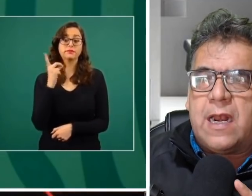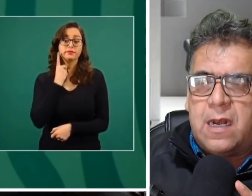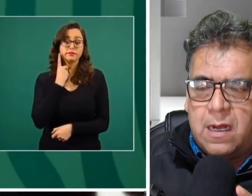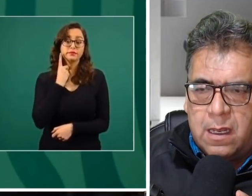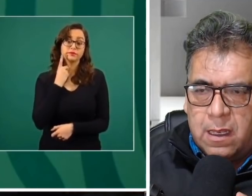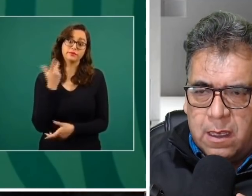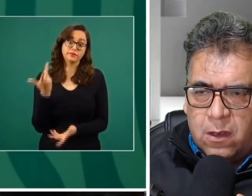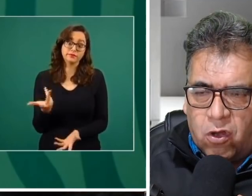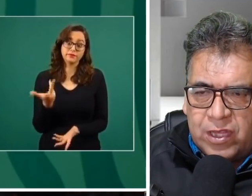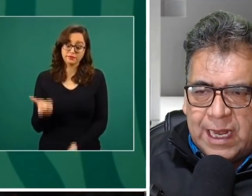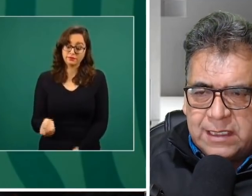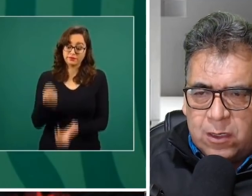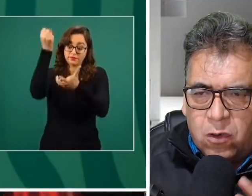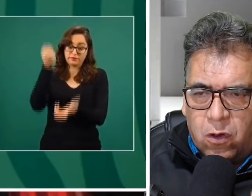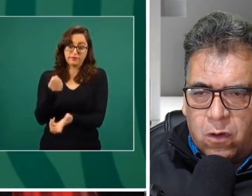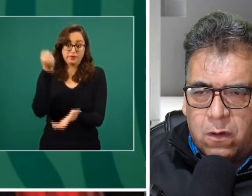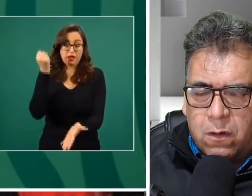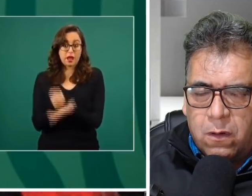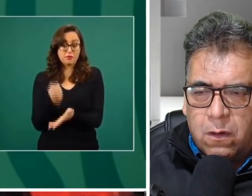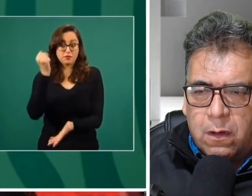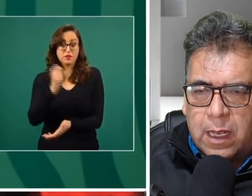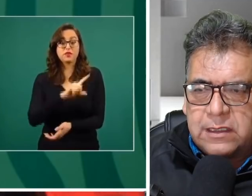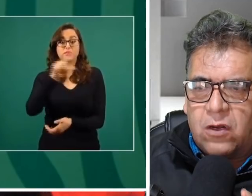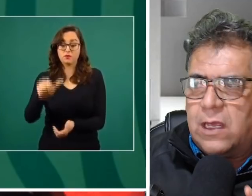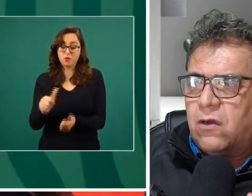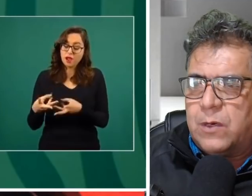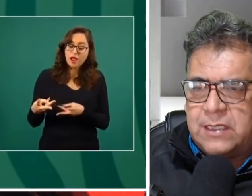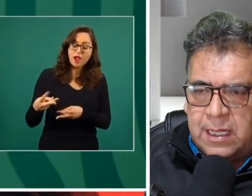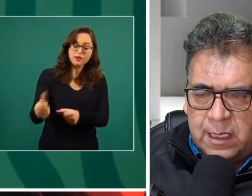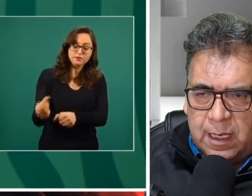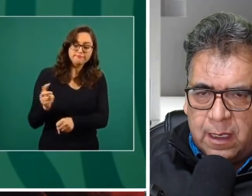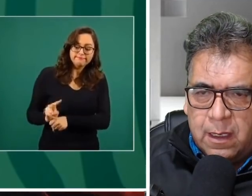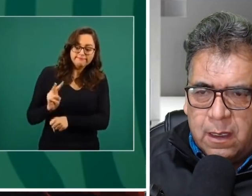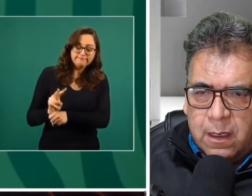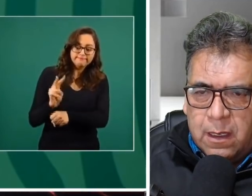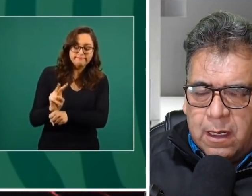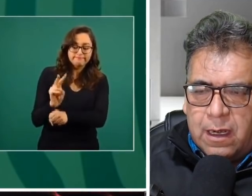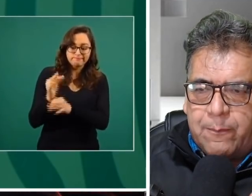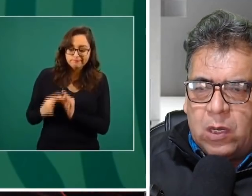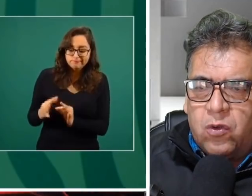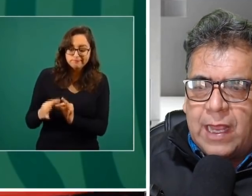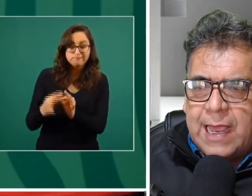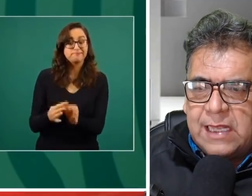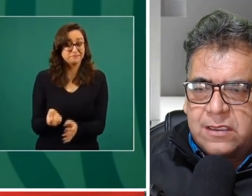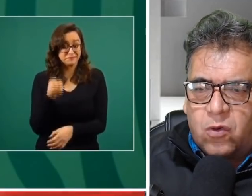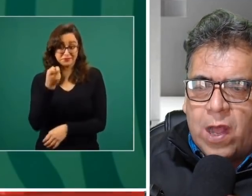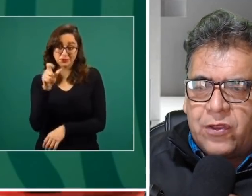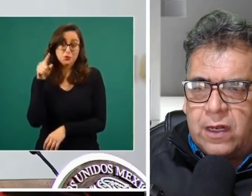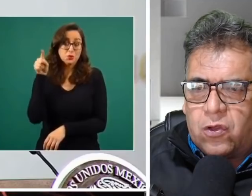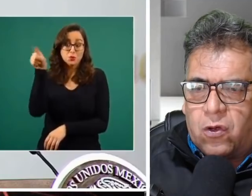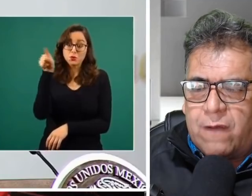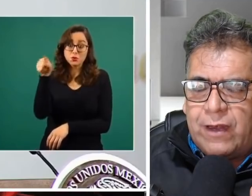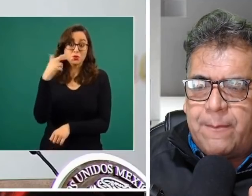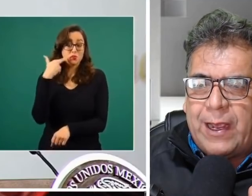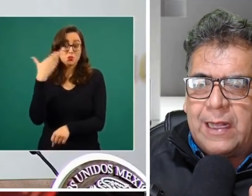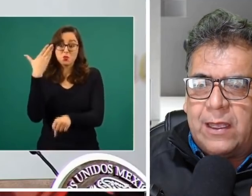fueran hoteles de lujo. Así lo dijo el presidente. La pregunta es, ¿cuánto